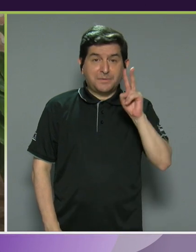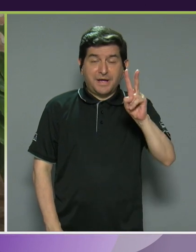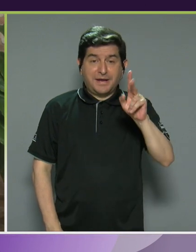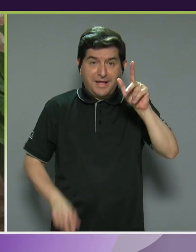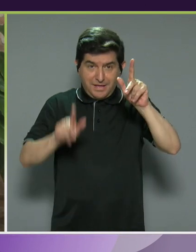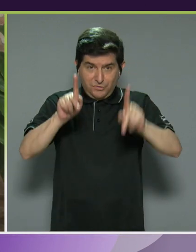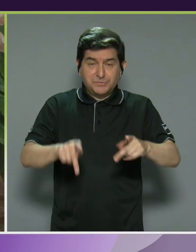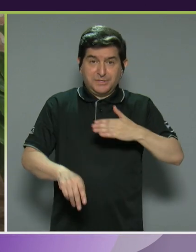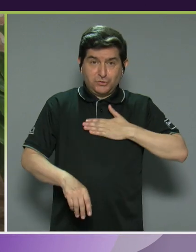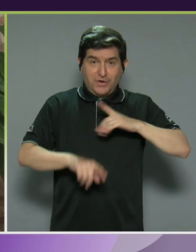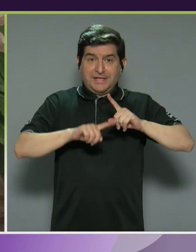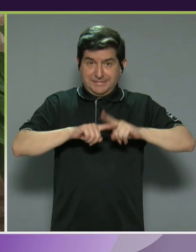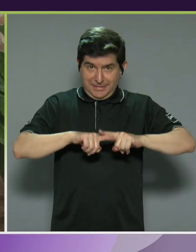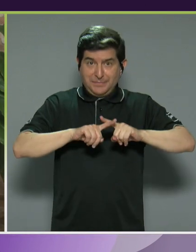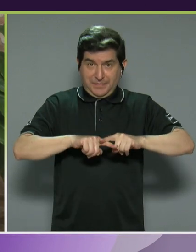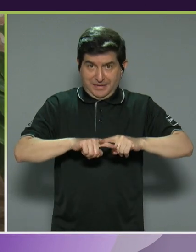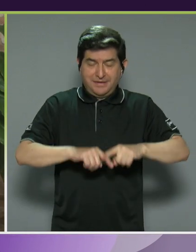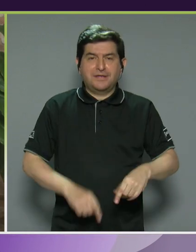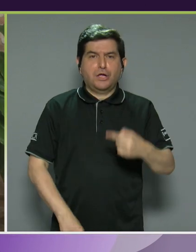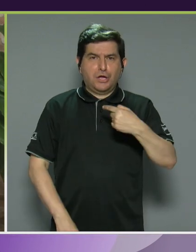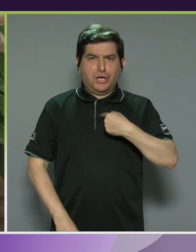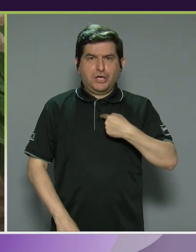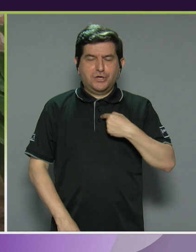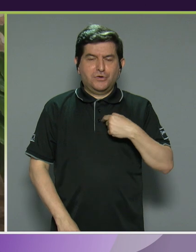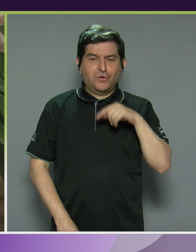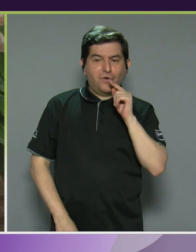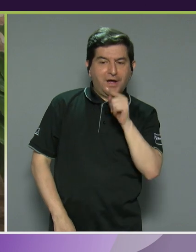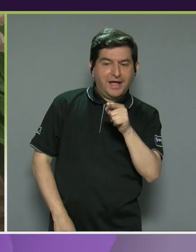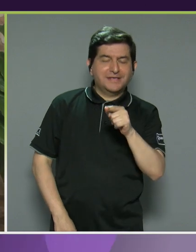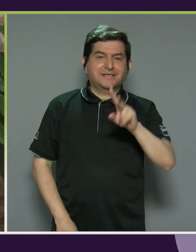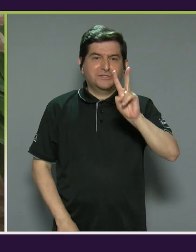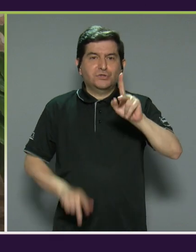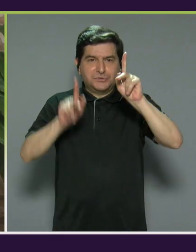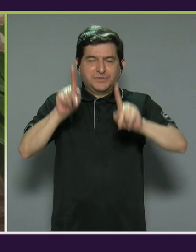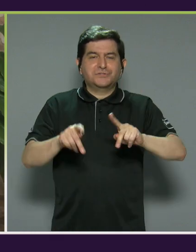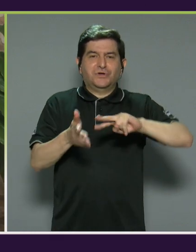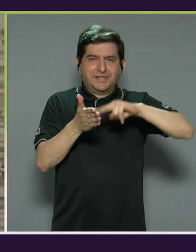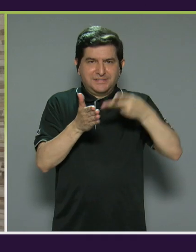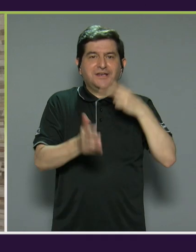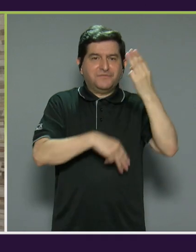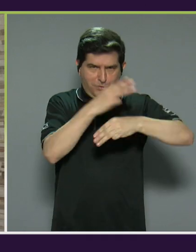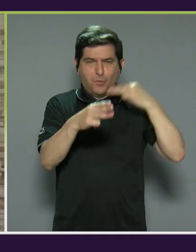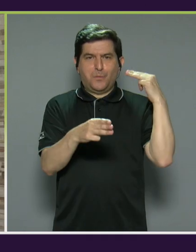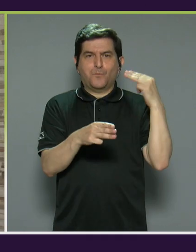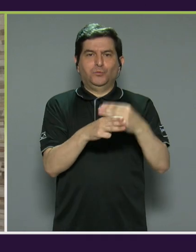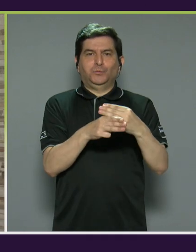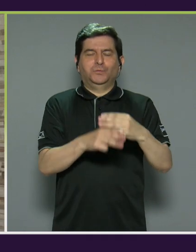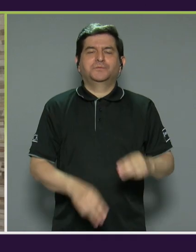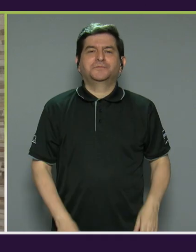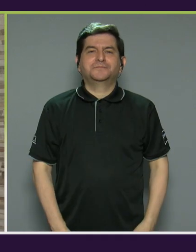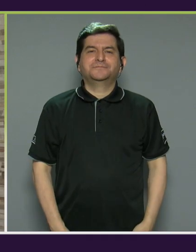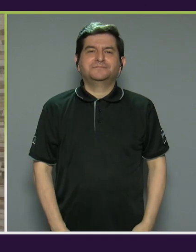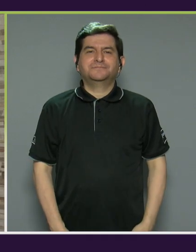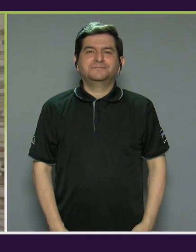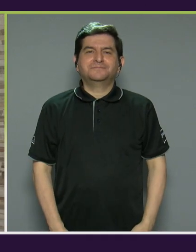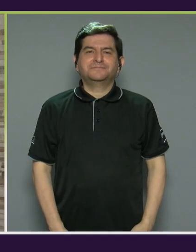dos personitas que dependen de mí y que yo soy el mundo para esas dos personitas. Es ver que